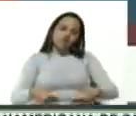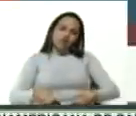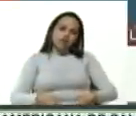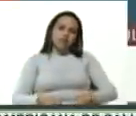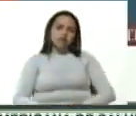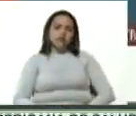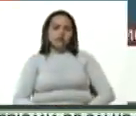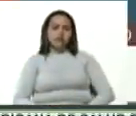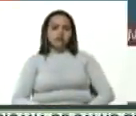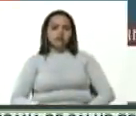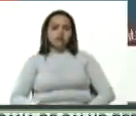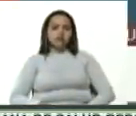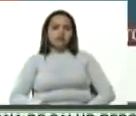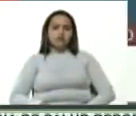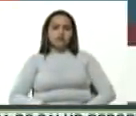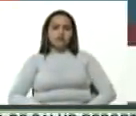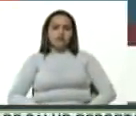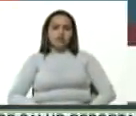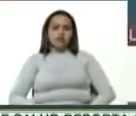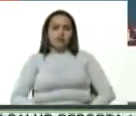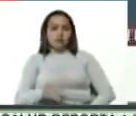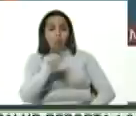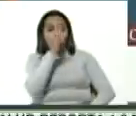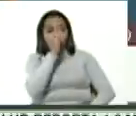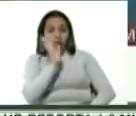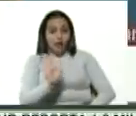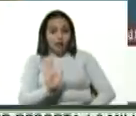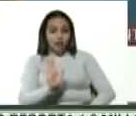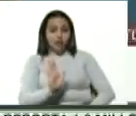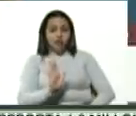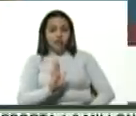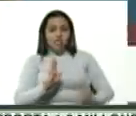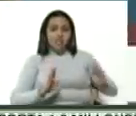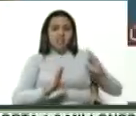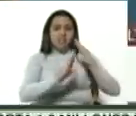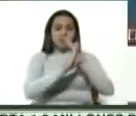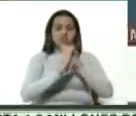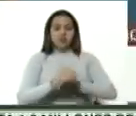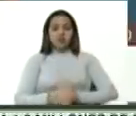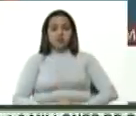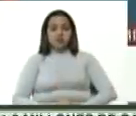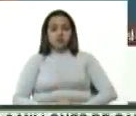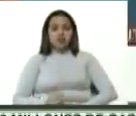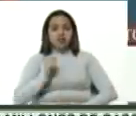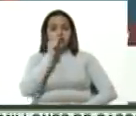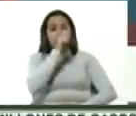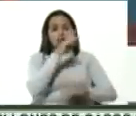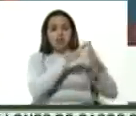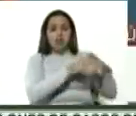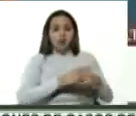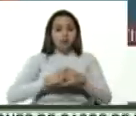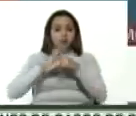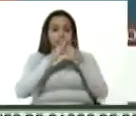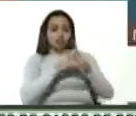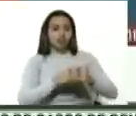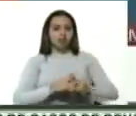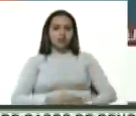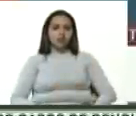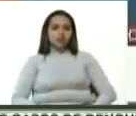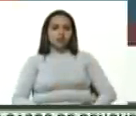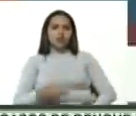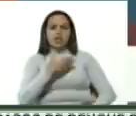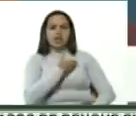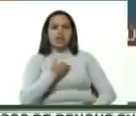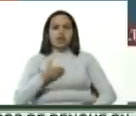violando, no más bien, perdón, burlando las sanciones de los Estados Unidos, que prácticamente han